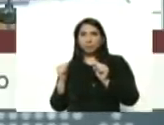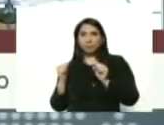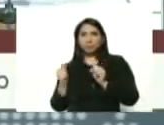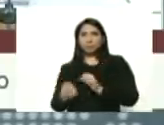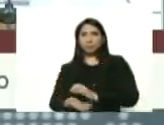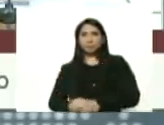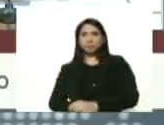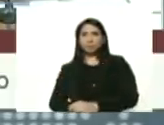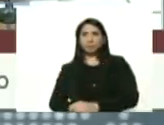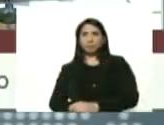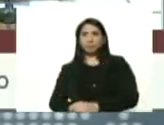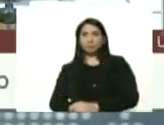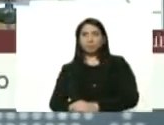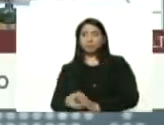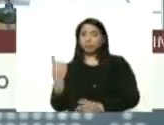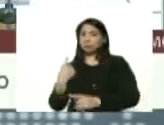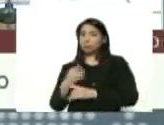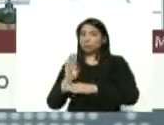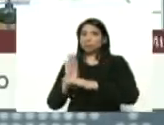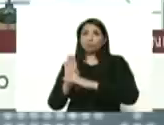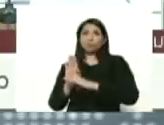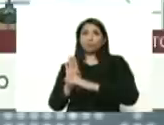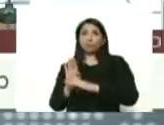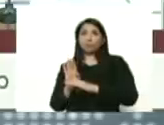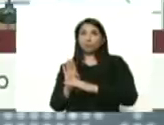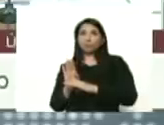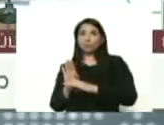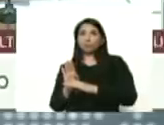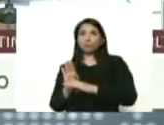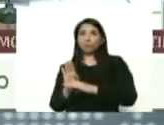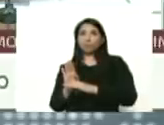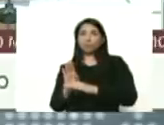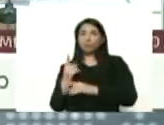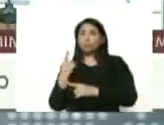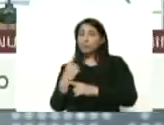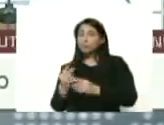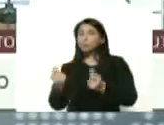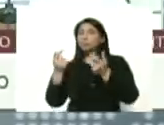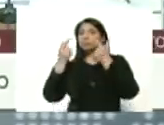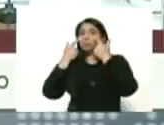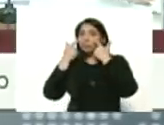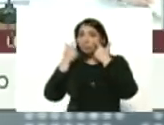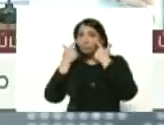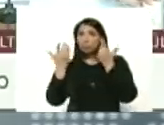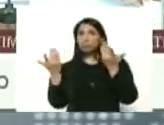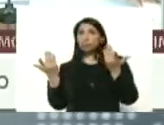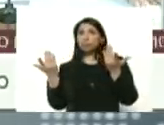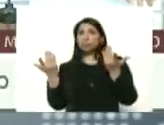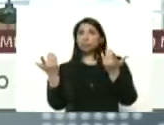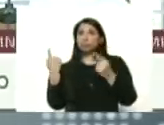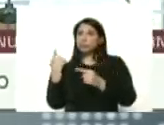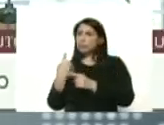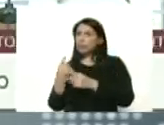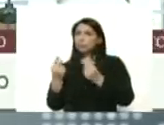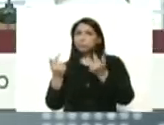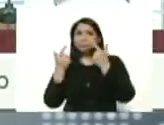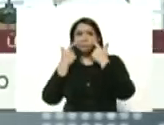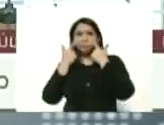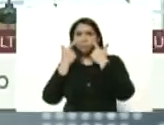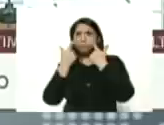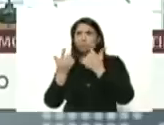hay que cuidarse hay que estar alerta hay que estar mosca